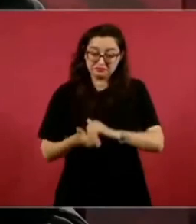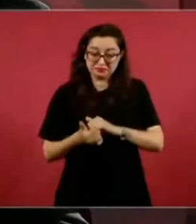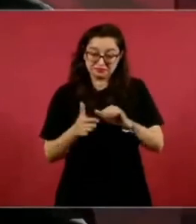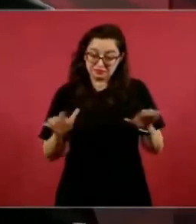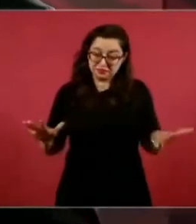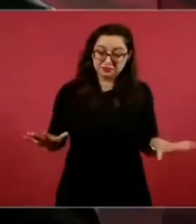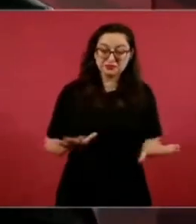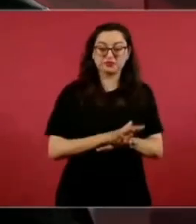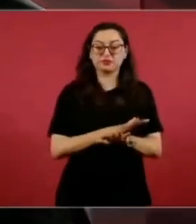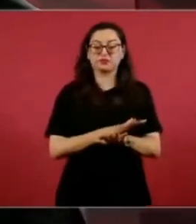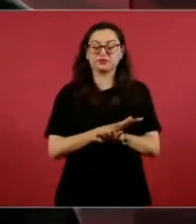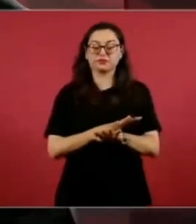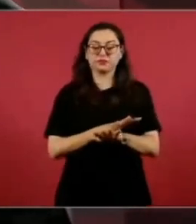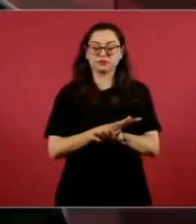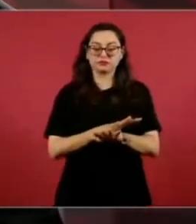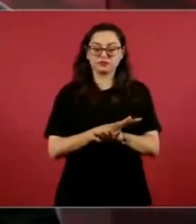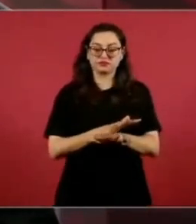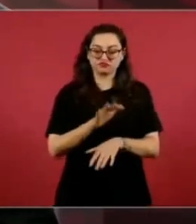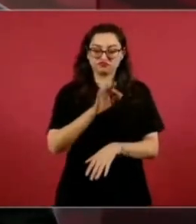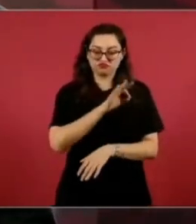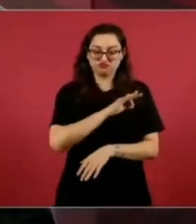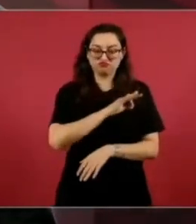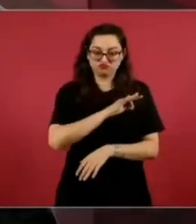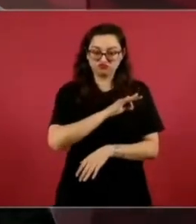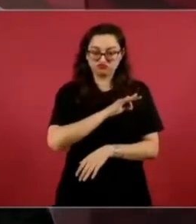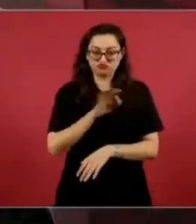forma de hacerlo. Gracias. Gracias. Después